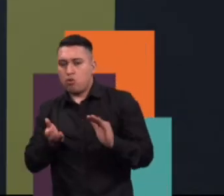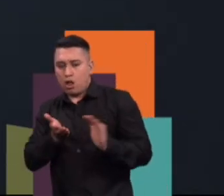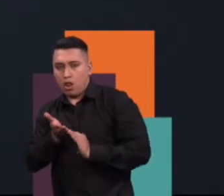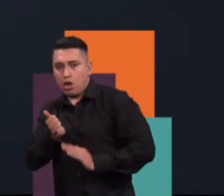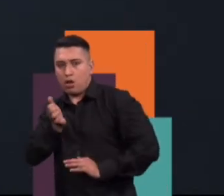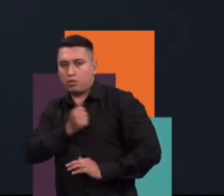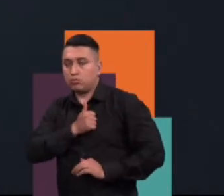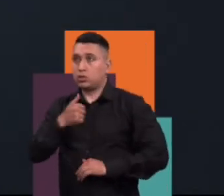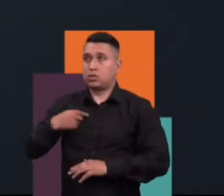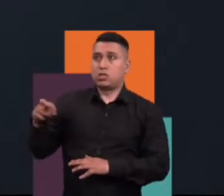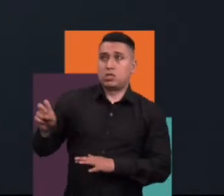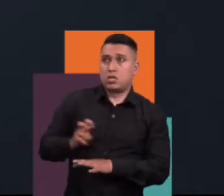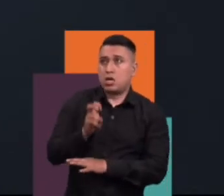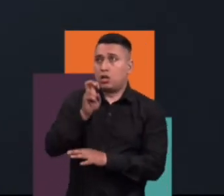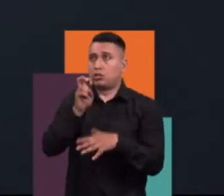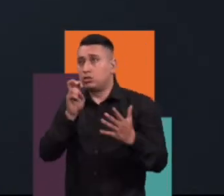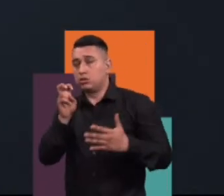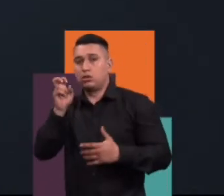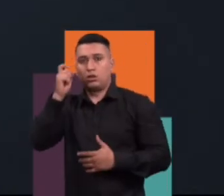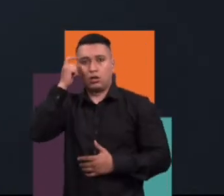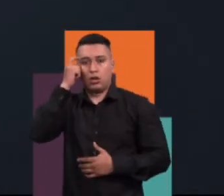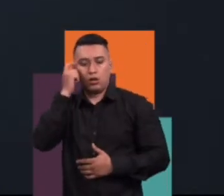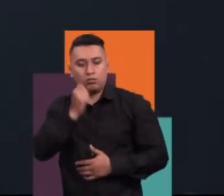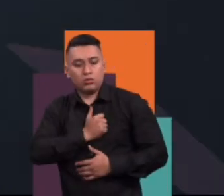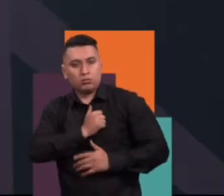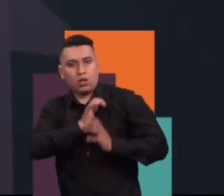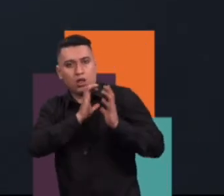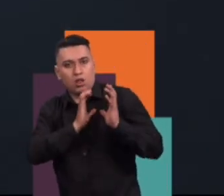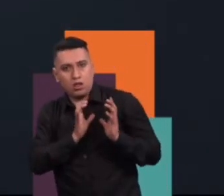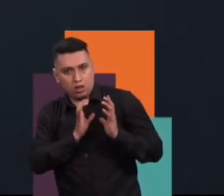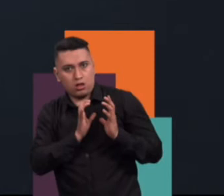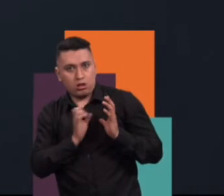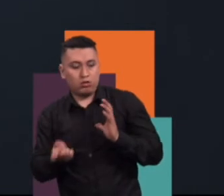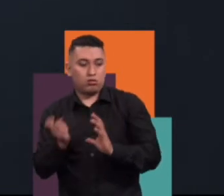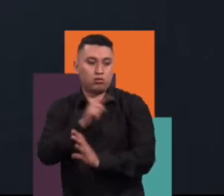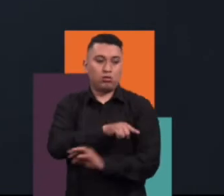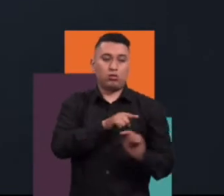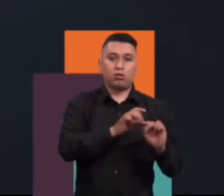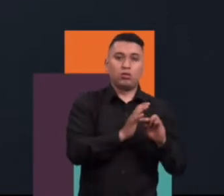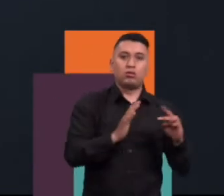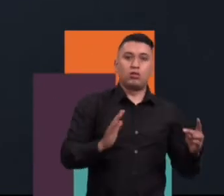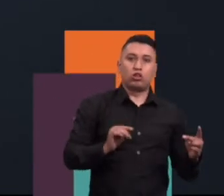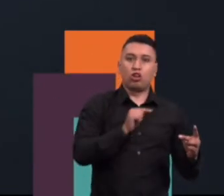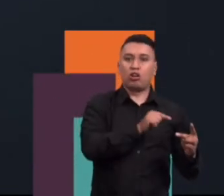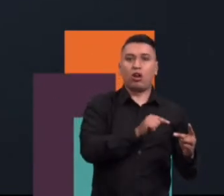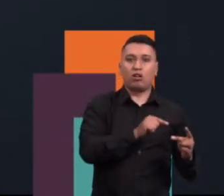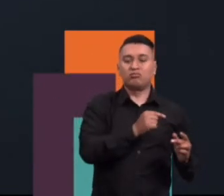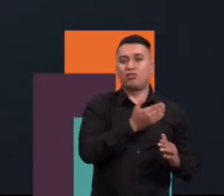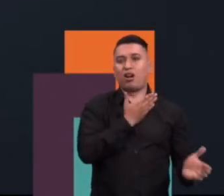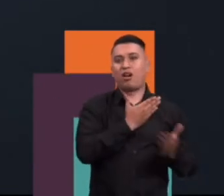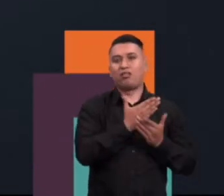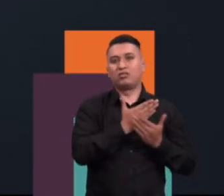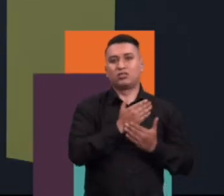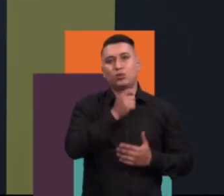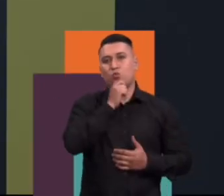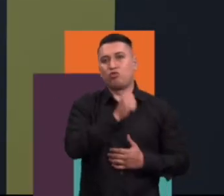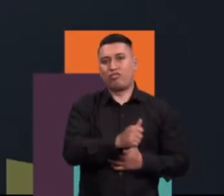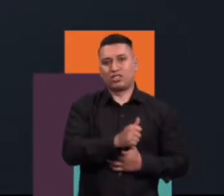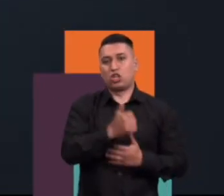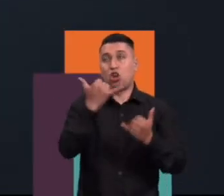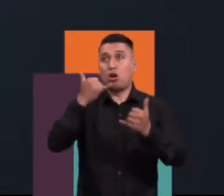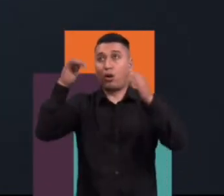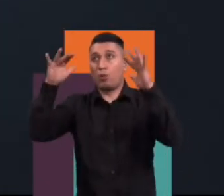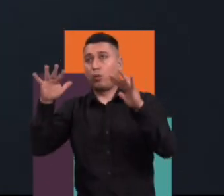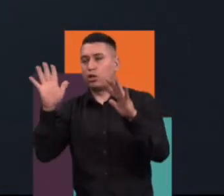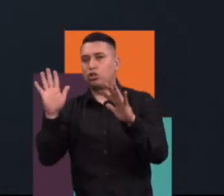a los imprevistos, de pronto deja de existir. qué? Porque tecnológicamente ya sabemos cómo va a ser el día de hoy y si va a ser un buen día o mal día y en qué